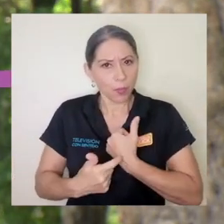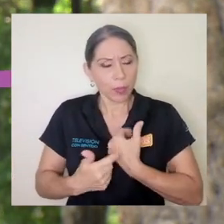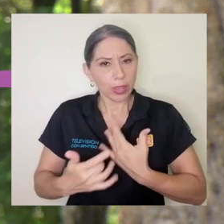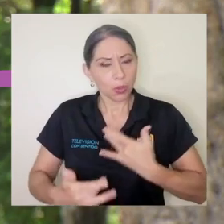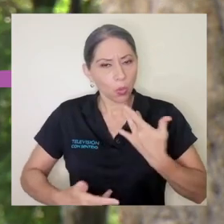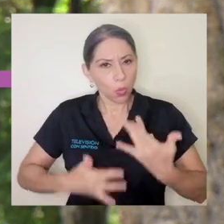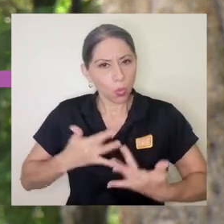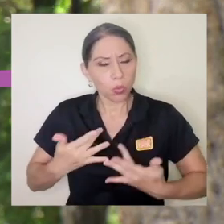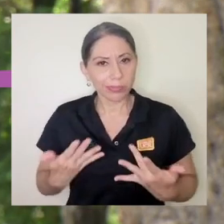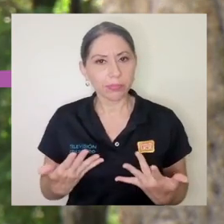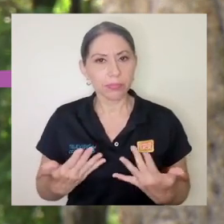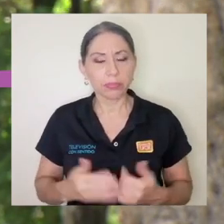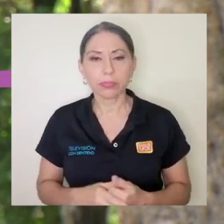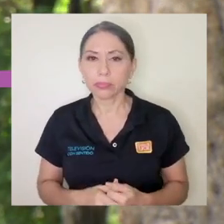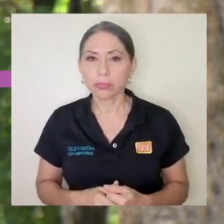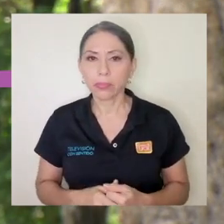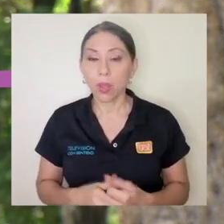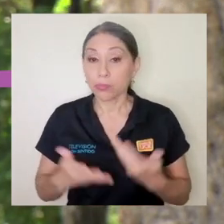este momento